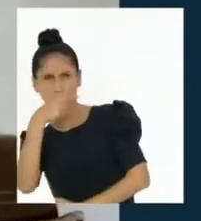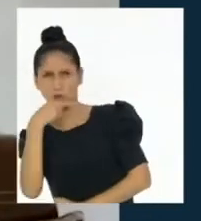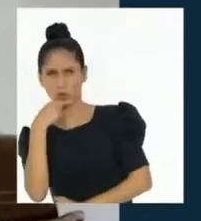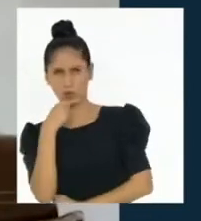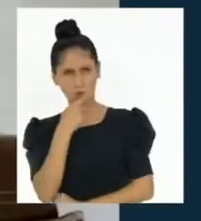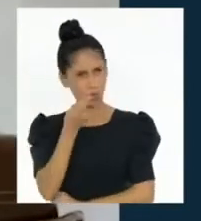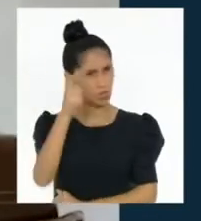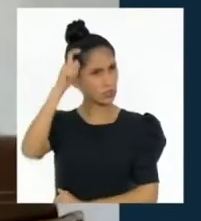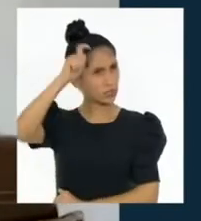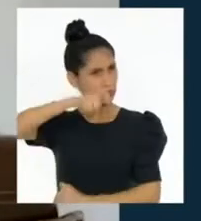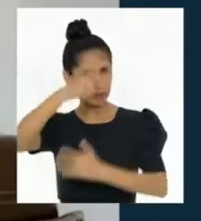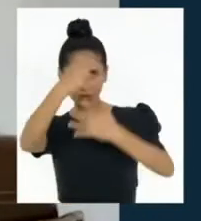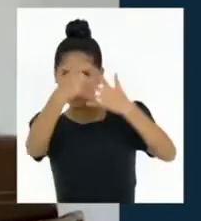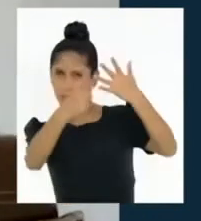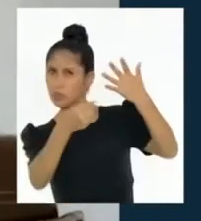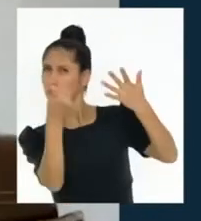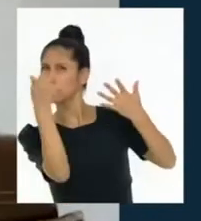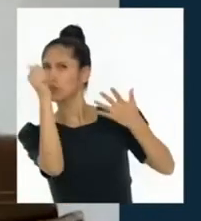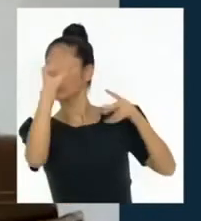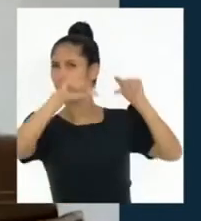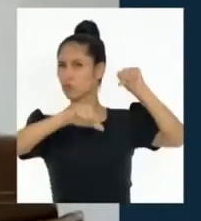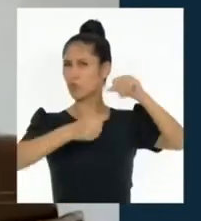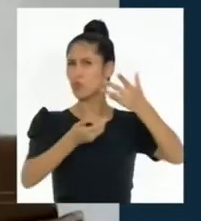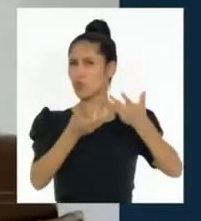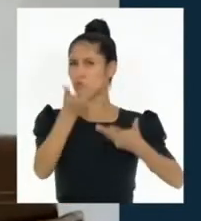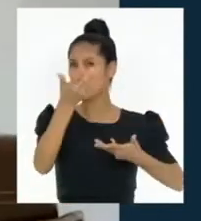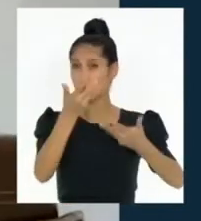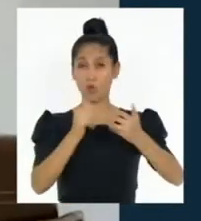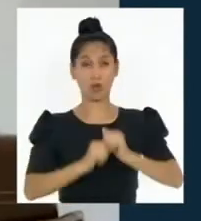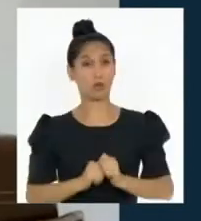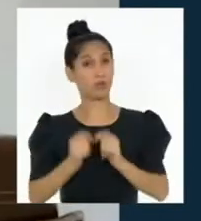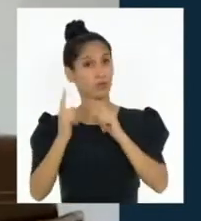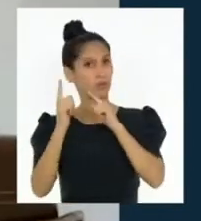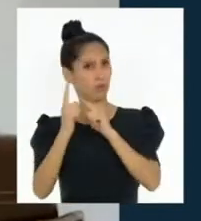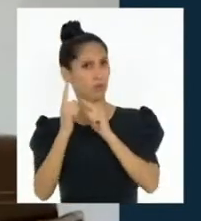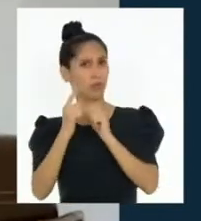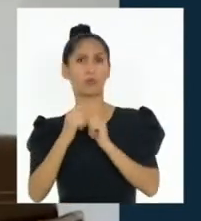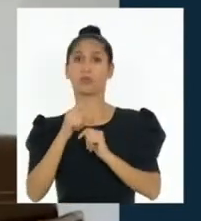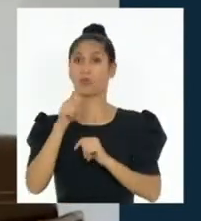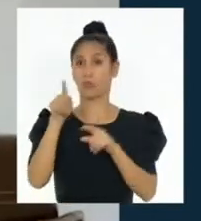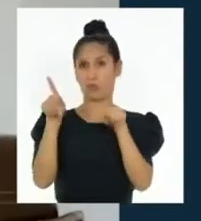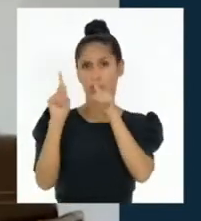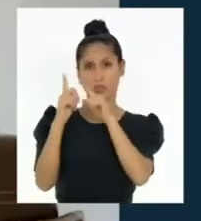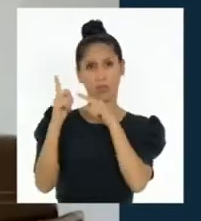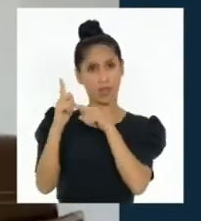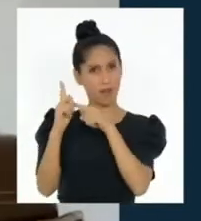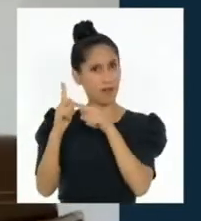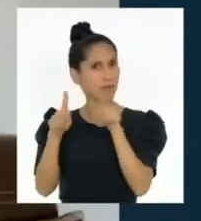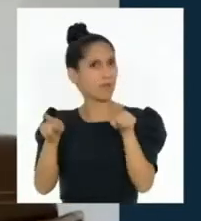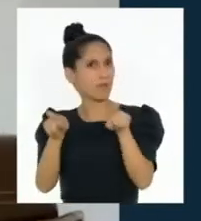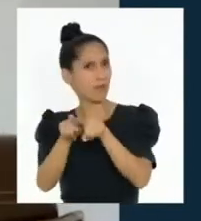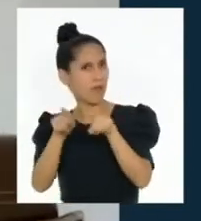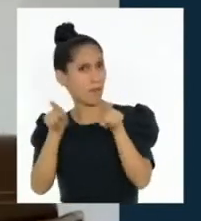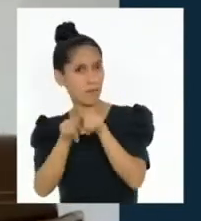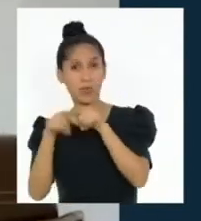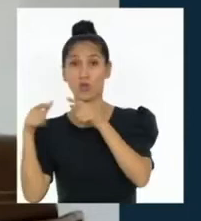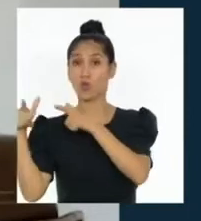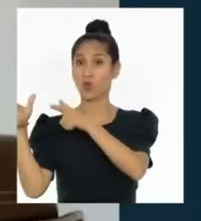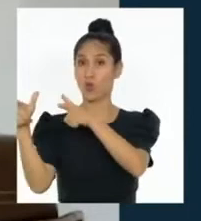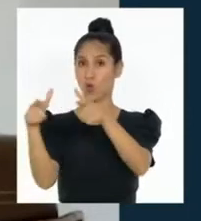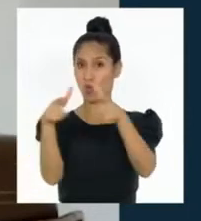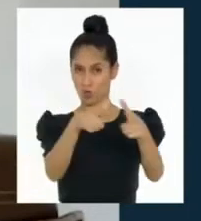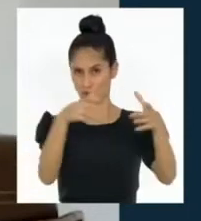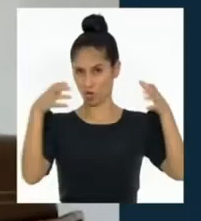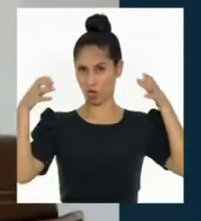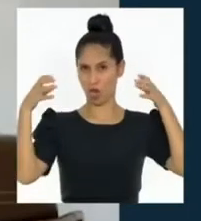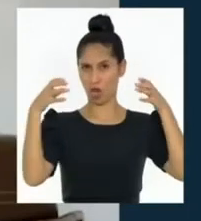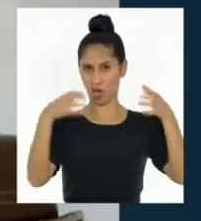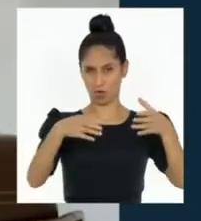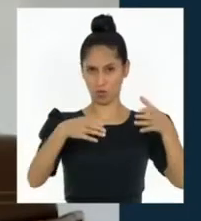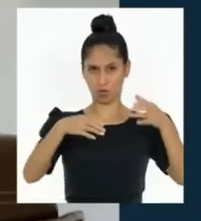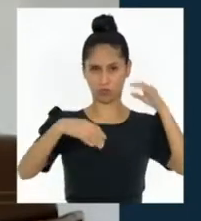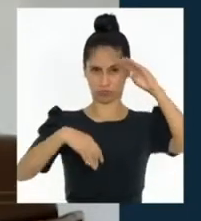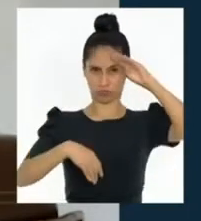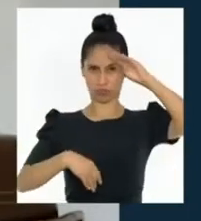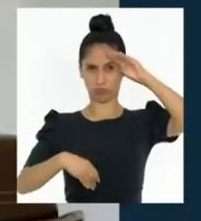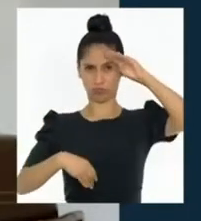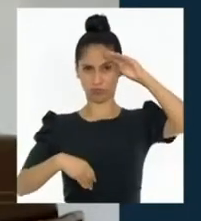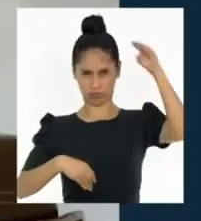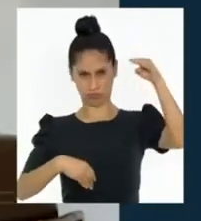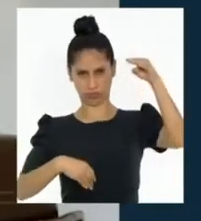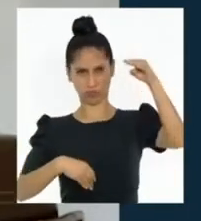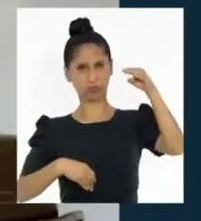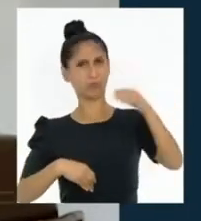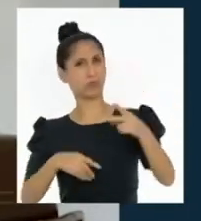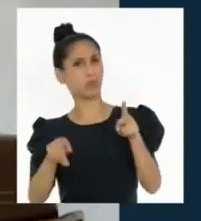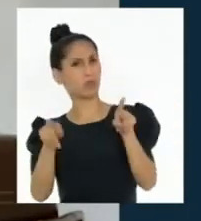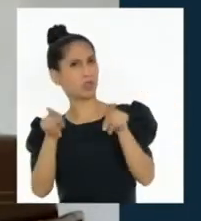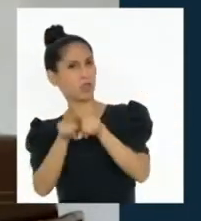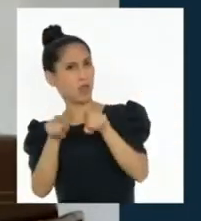necesarias para su efecto. Tiene el mando supremo de la Fuerza Armada, ordena la conveniencia para que se verifiquen las elecciones